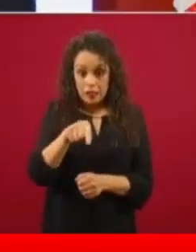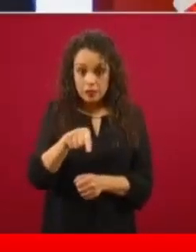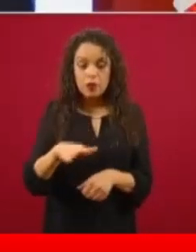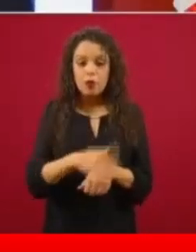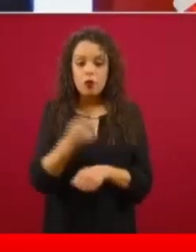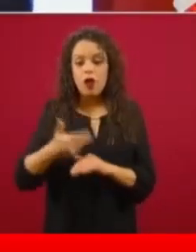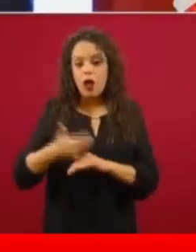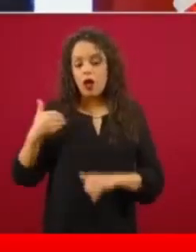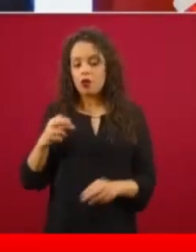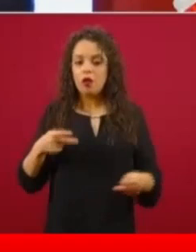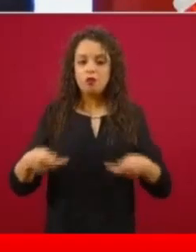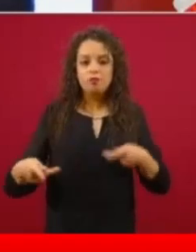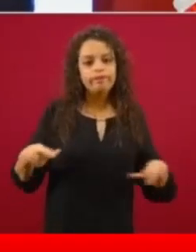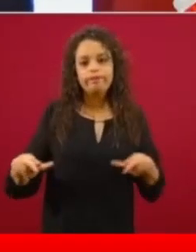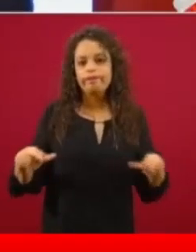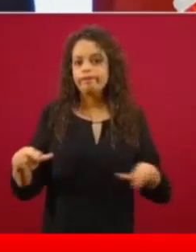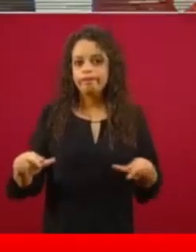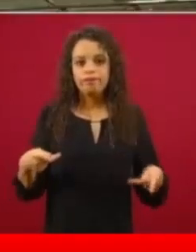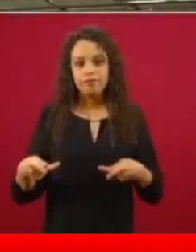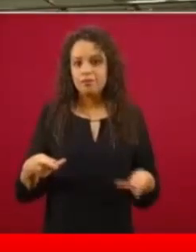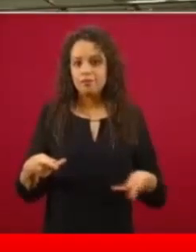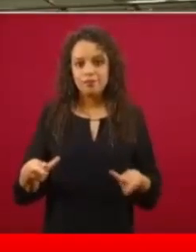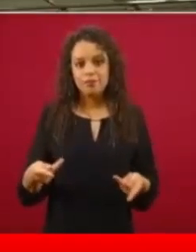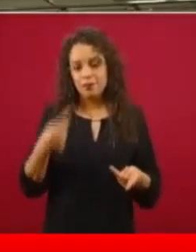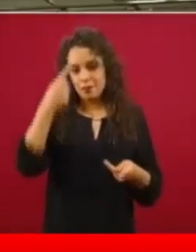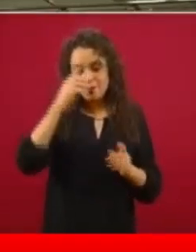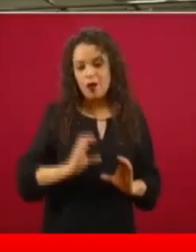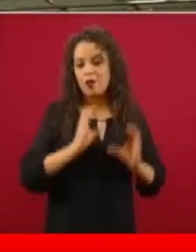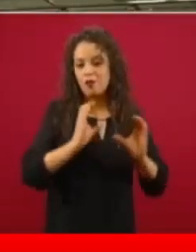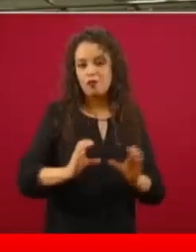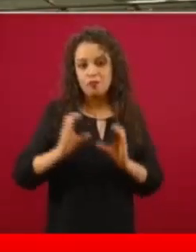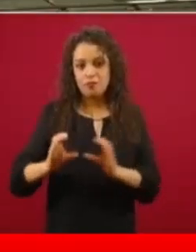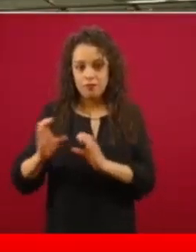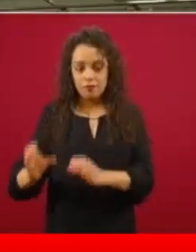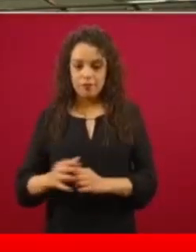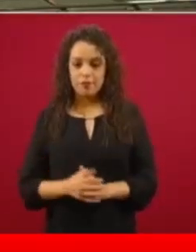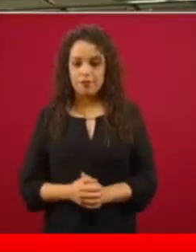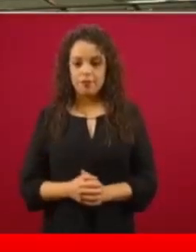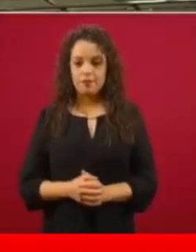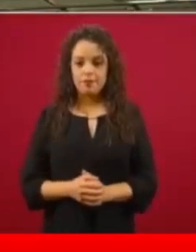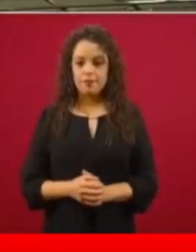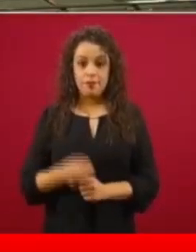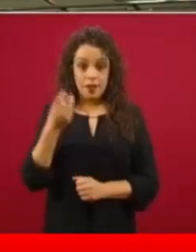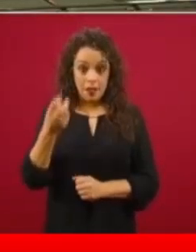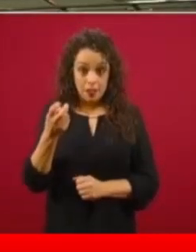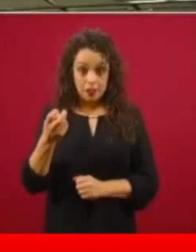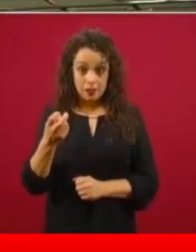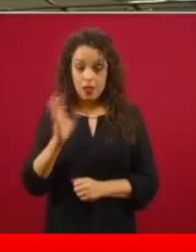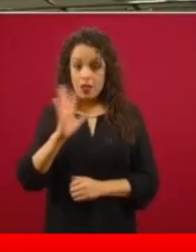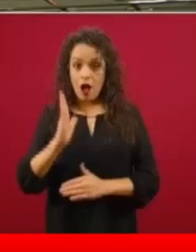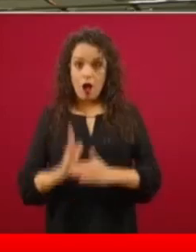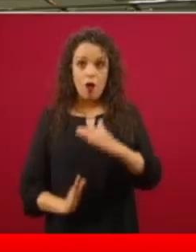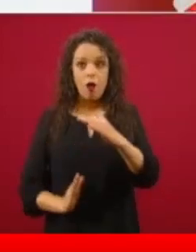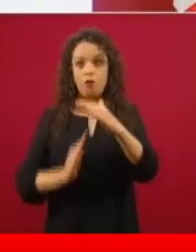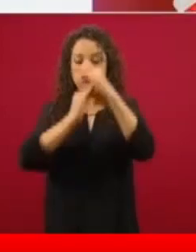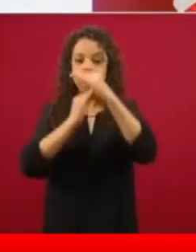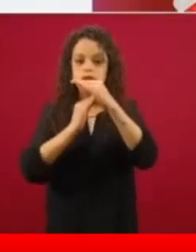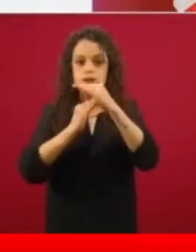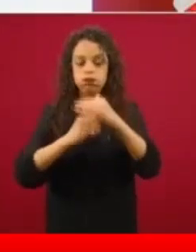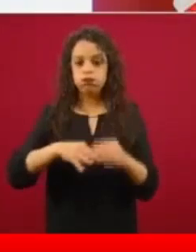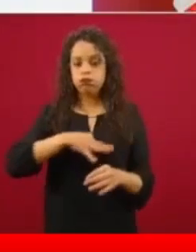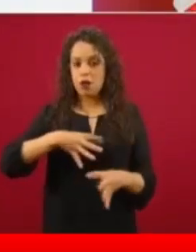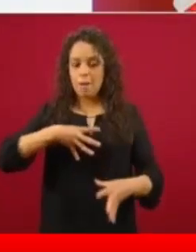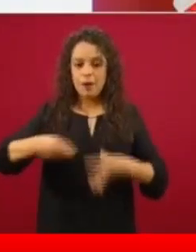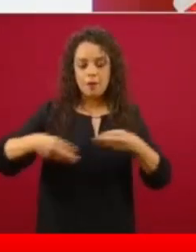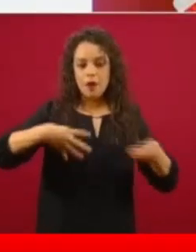Esto es en el momento de cumbre de la epidemia y esto representa una